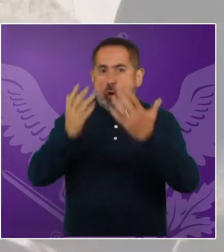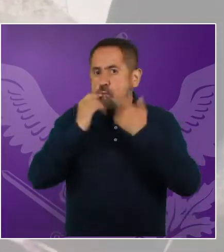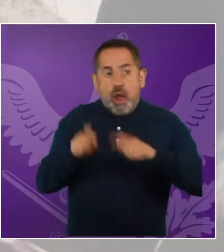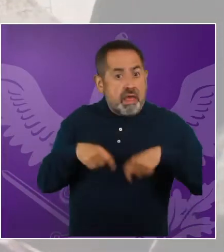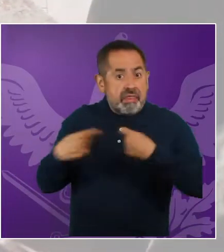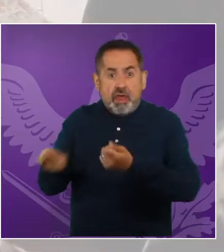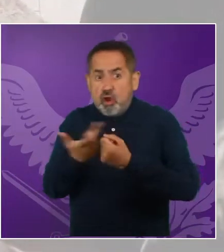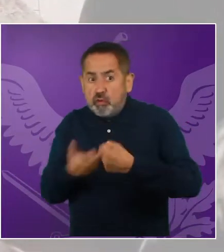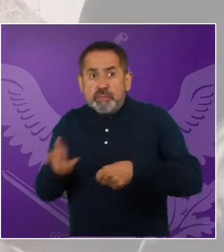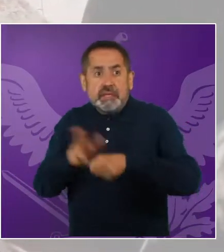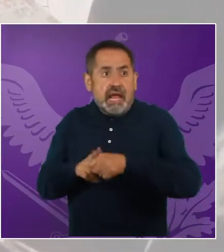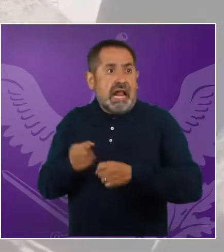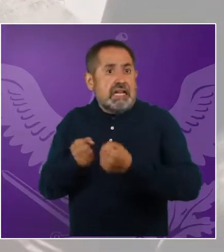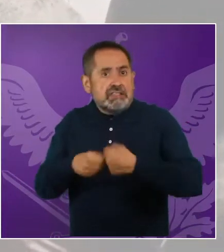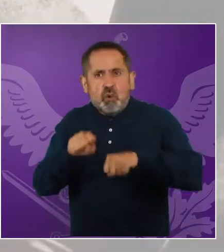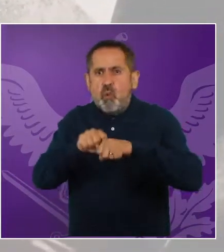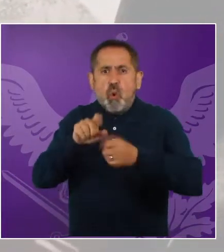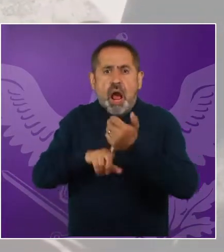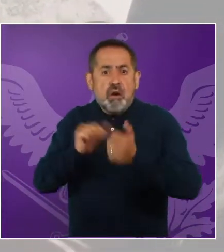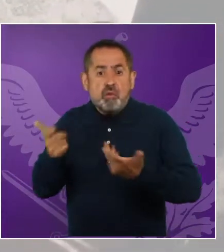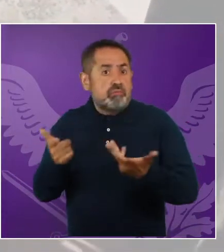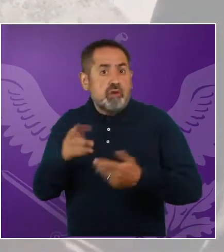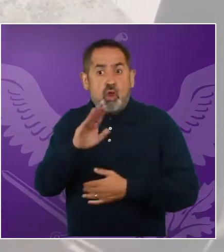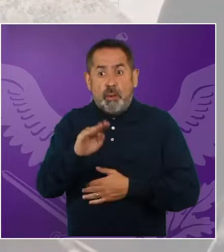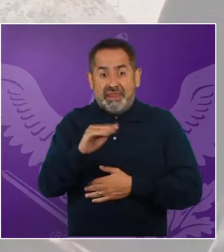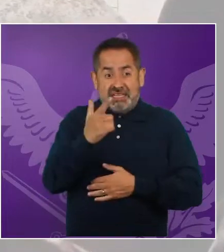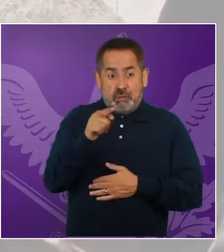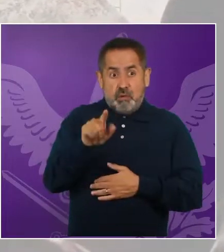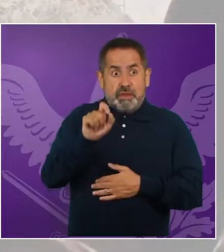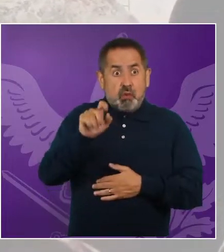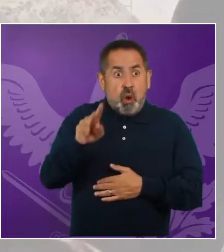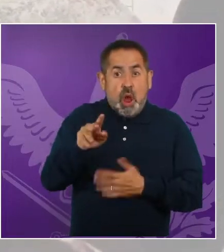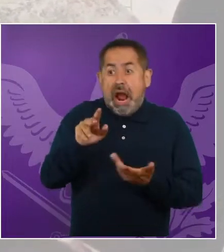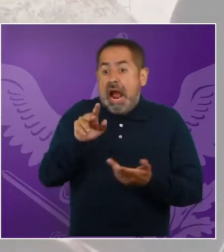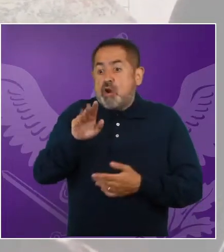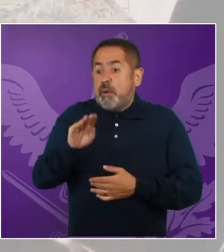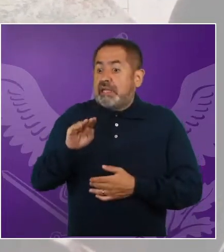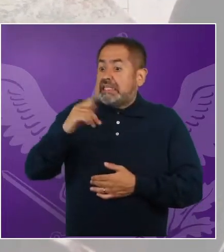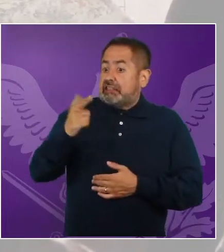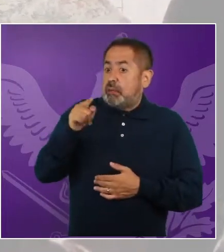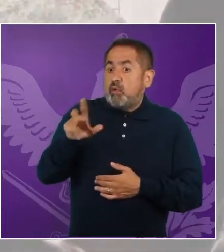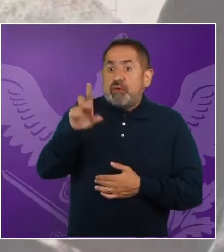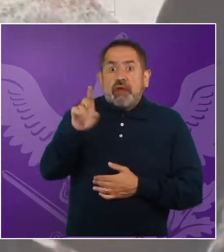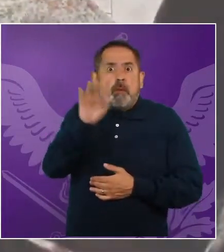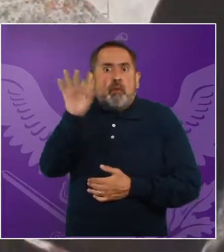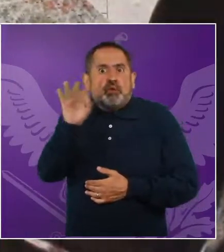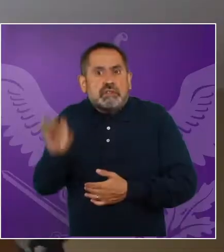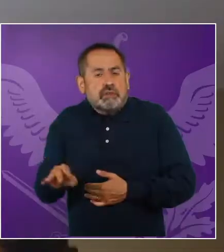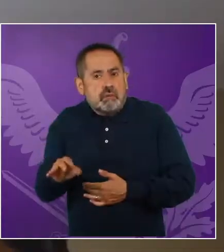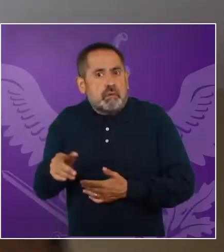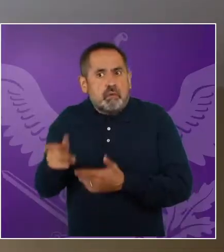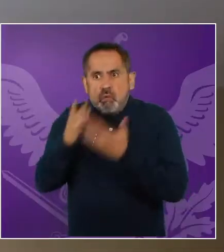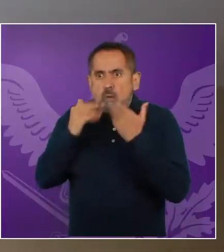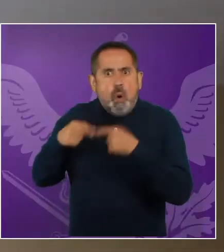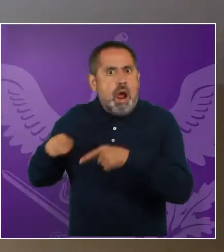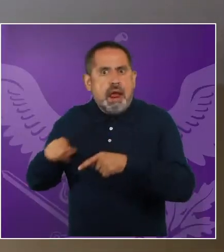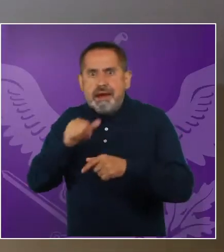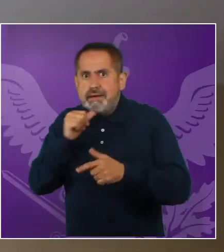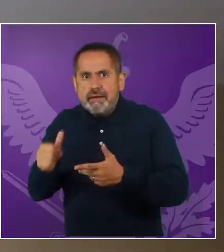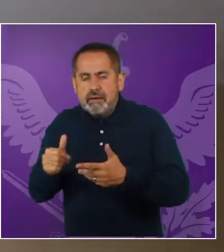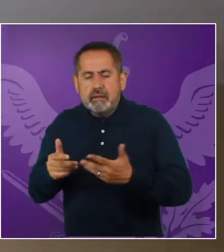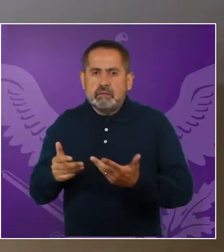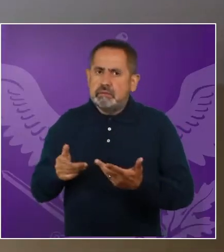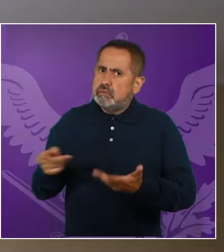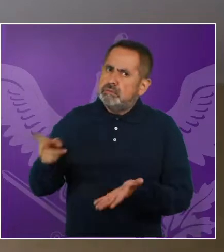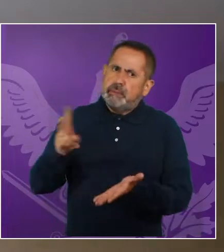salud otorgado por su empleo aumentó de 97.24% a 97.30%. A pesar